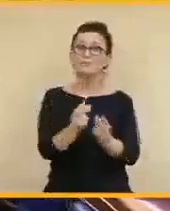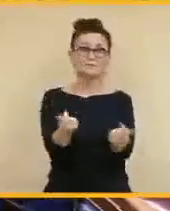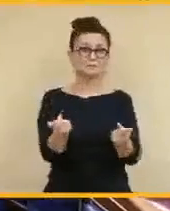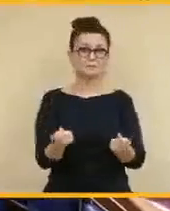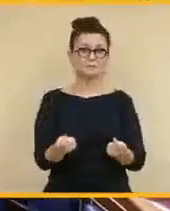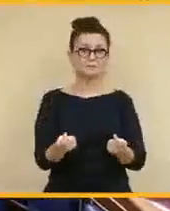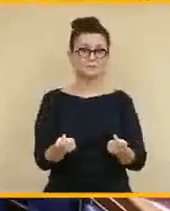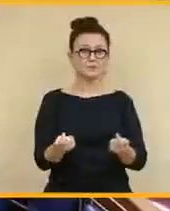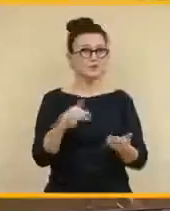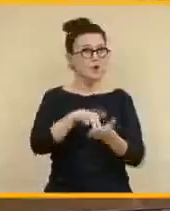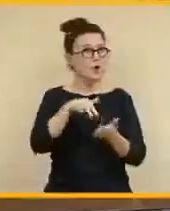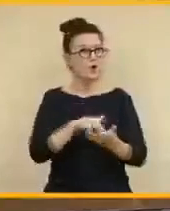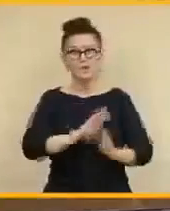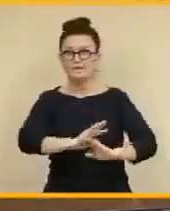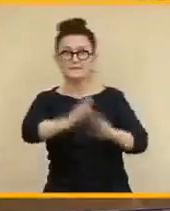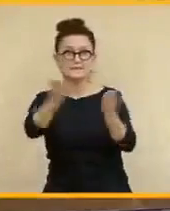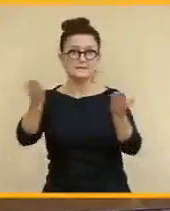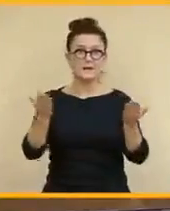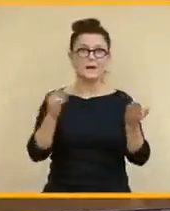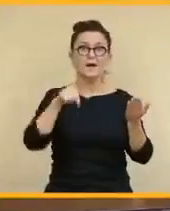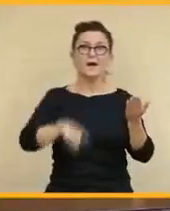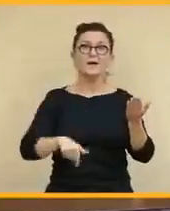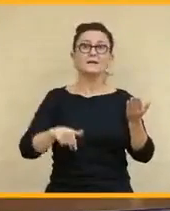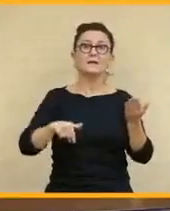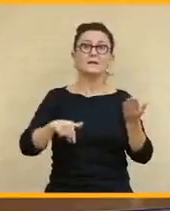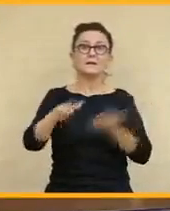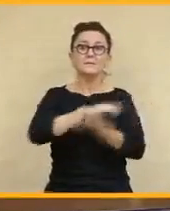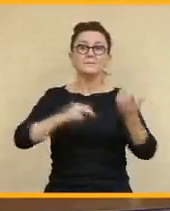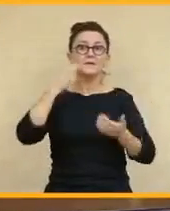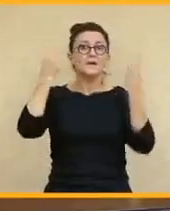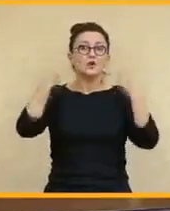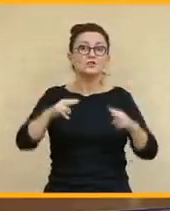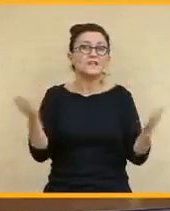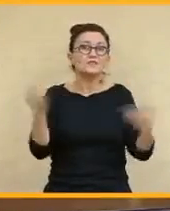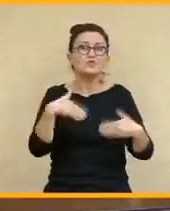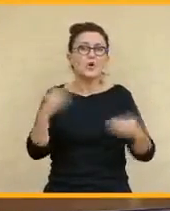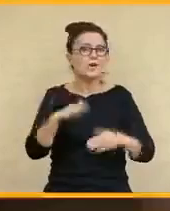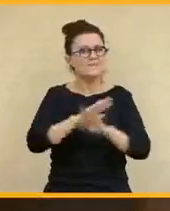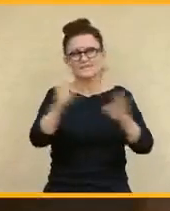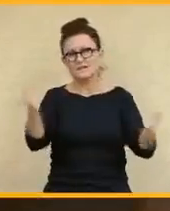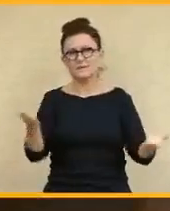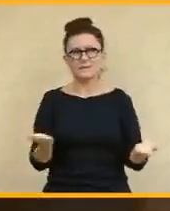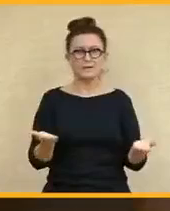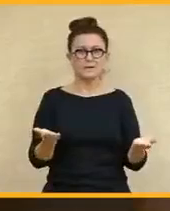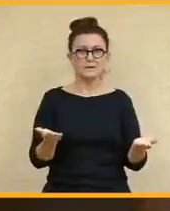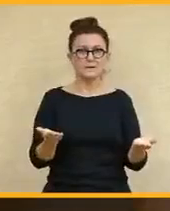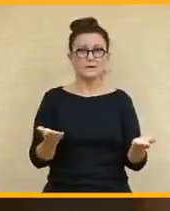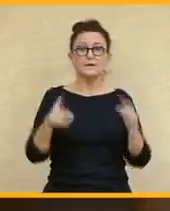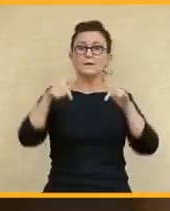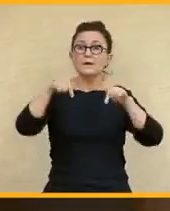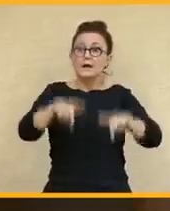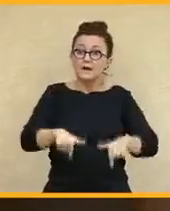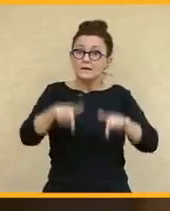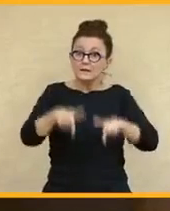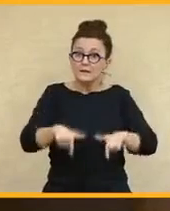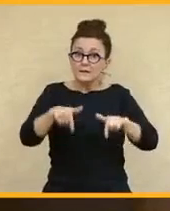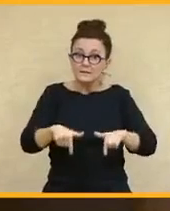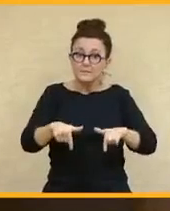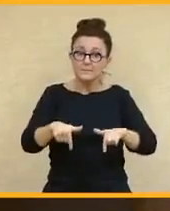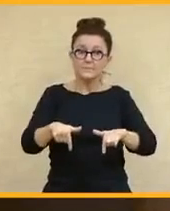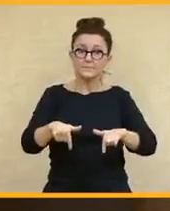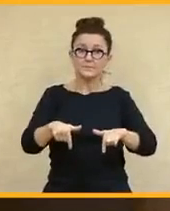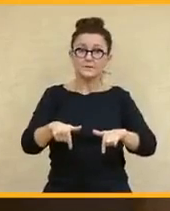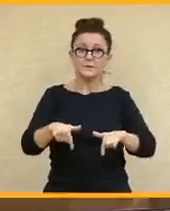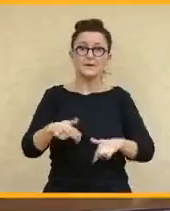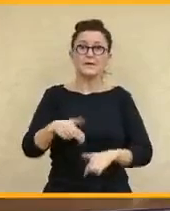ETA no está aquí. Aquí no hay terroristas. Ya está bien. Aquí lo que hay, aquí lo que hay es